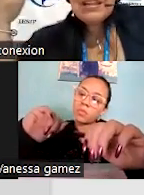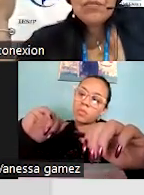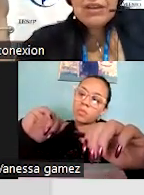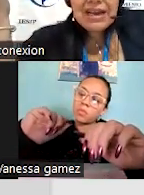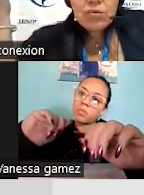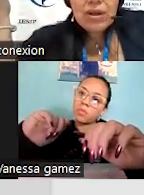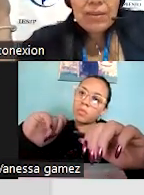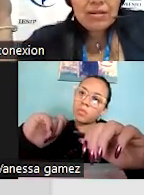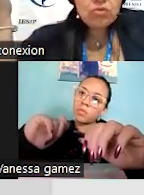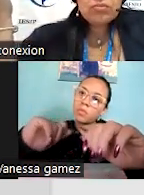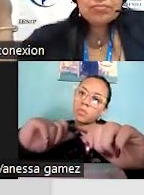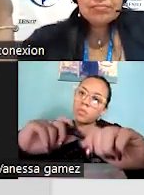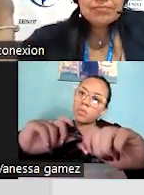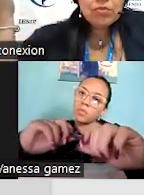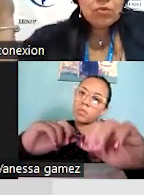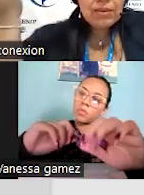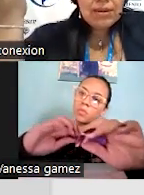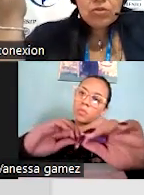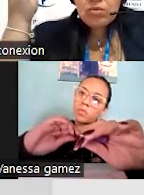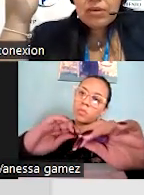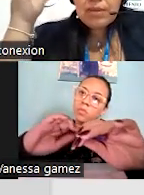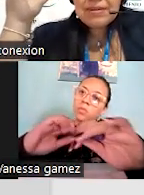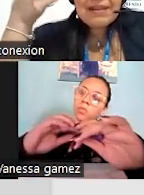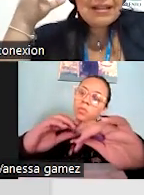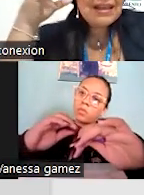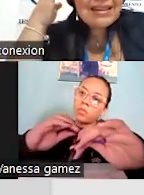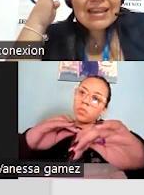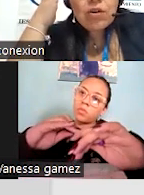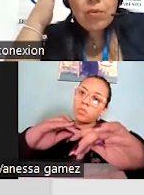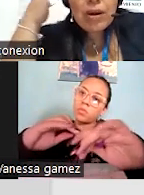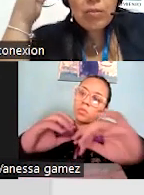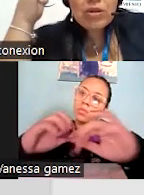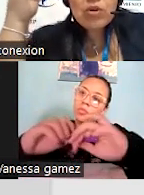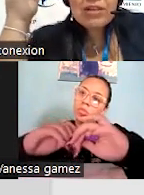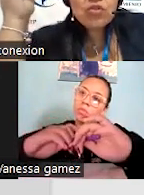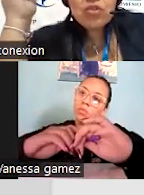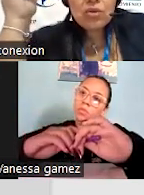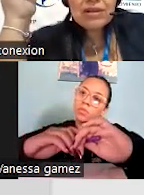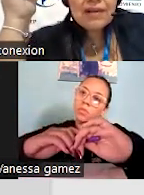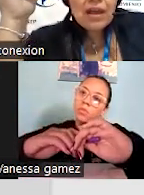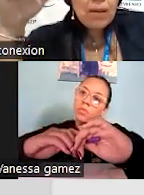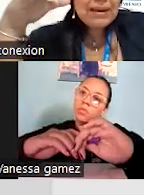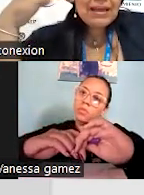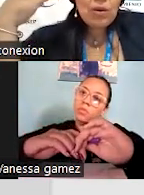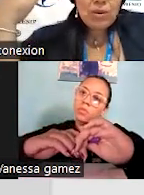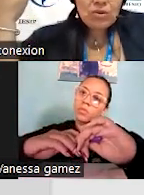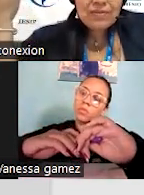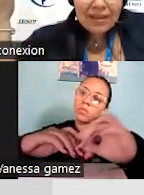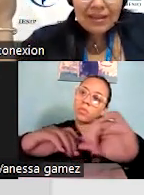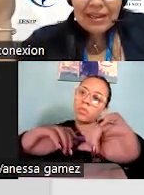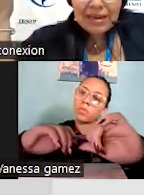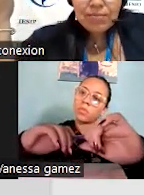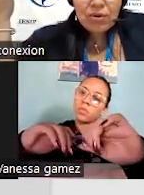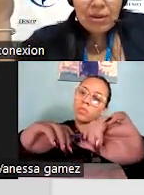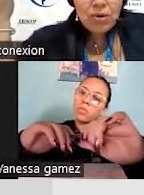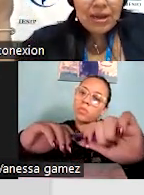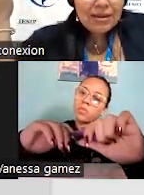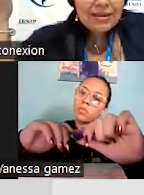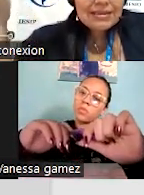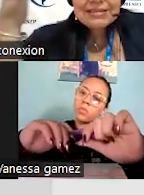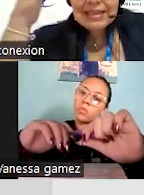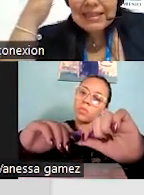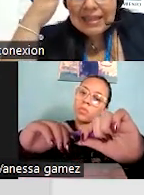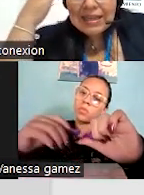planificar un evento, un evento especial. Ya tener como más o menos las nociones para que cuando estén en el campo